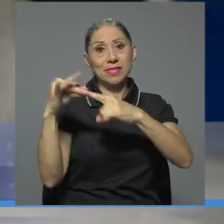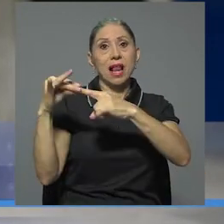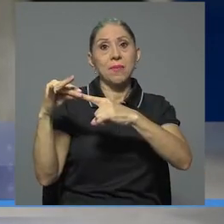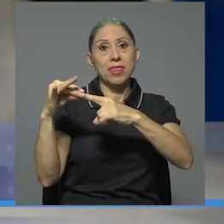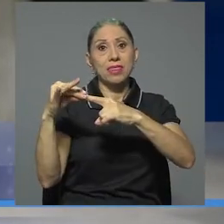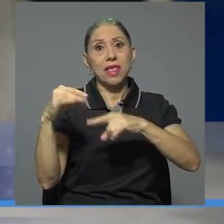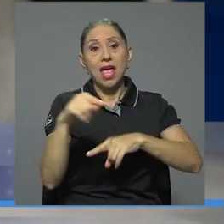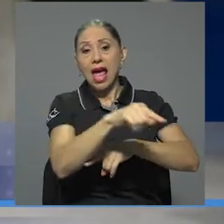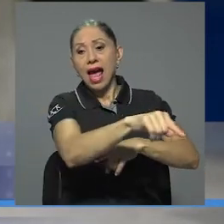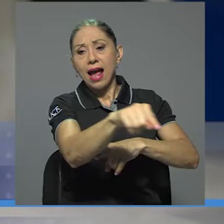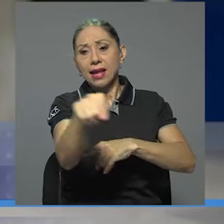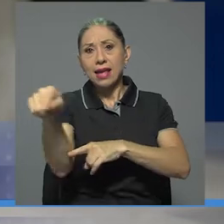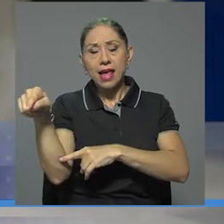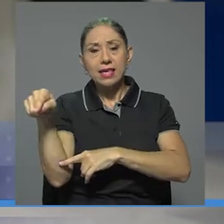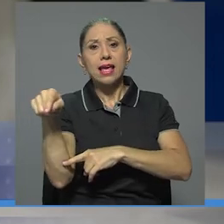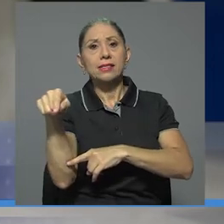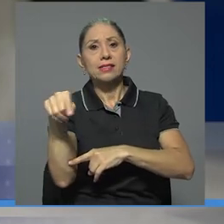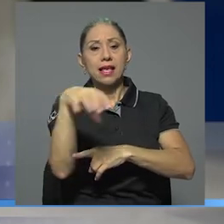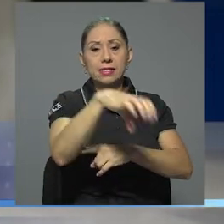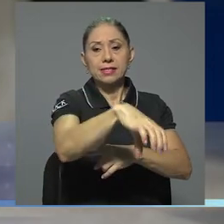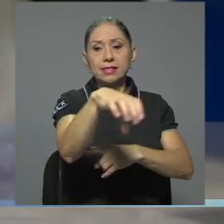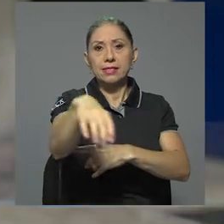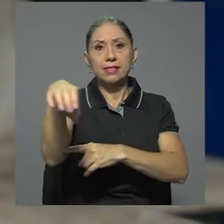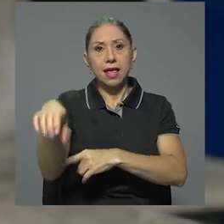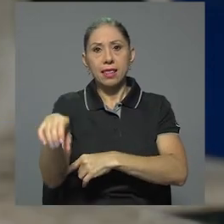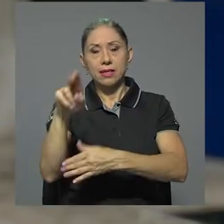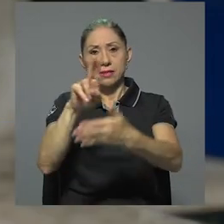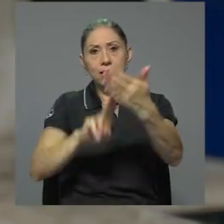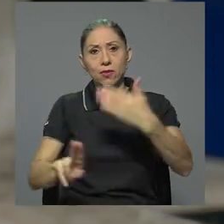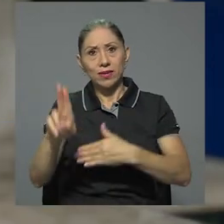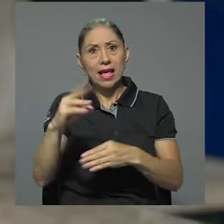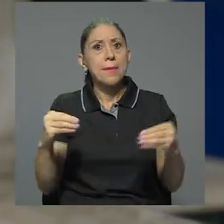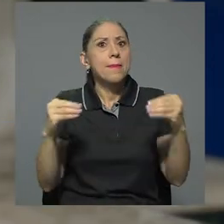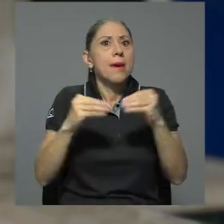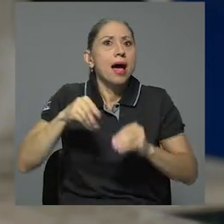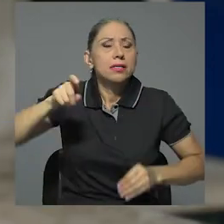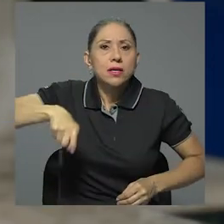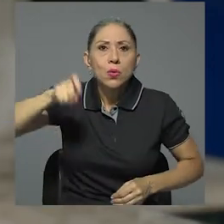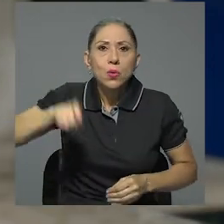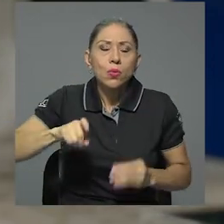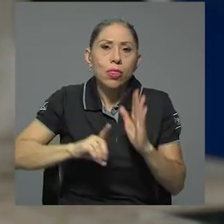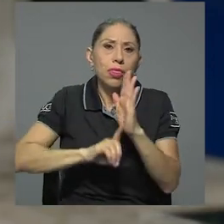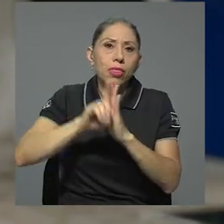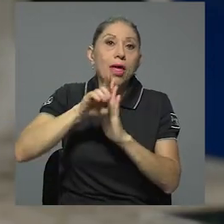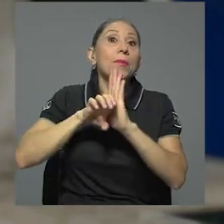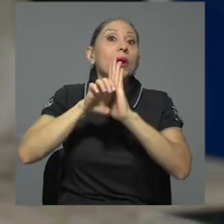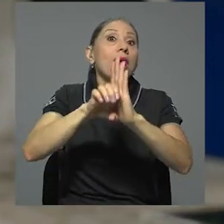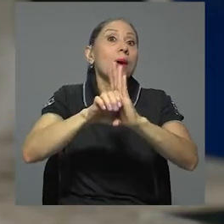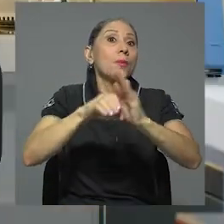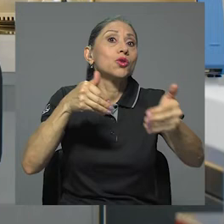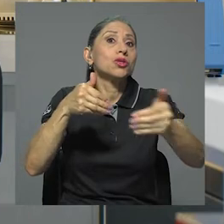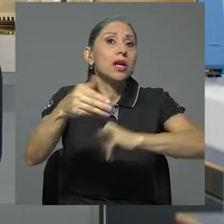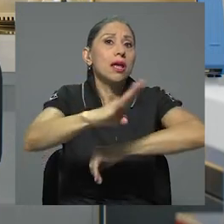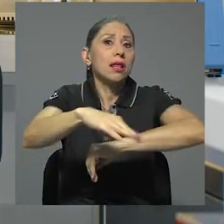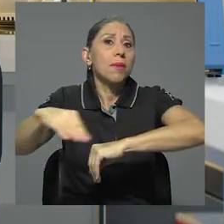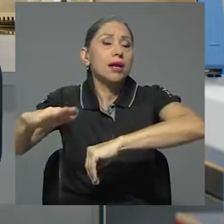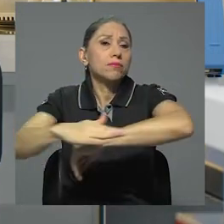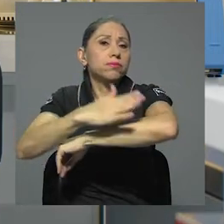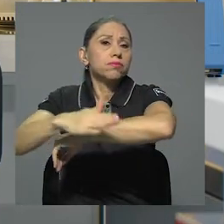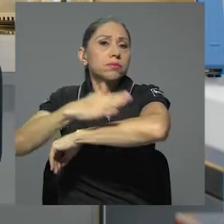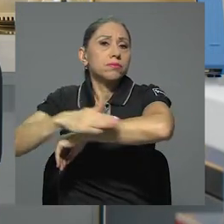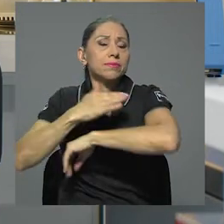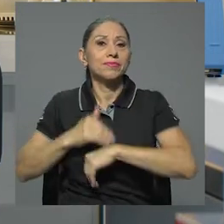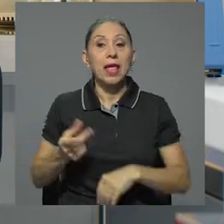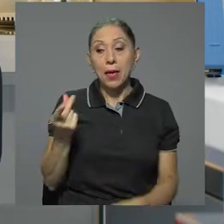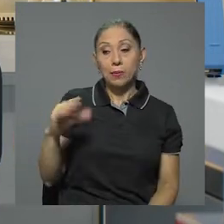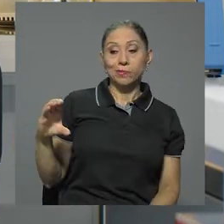y en los territorios con mayor urgencia de desarrollo, como las zonas costeras. Por otra parte, la